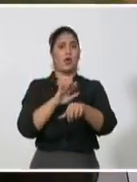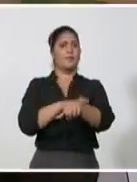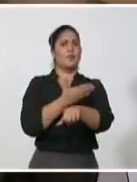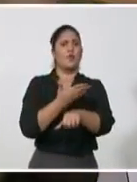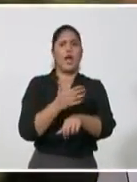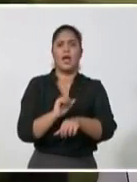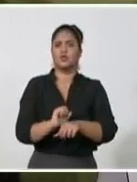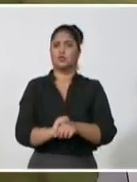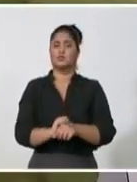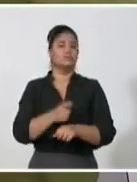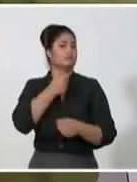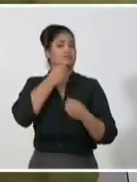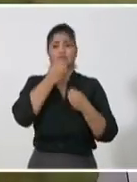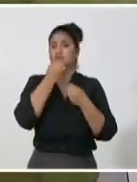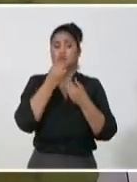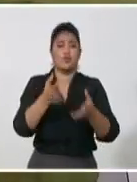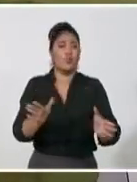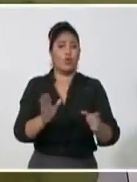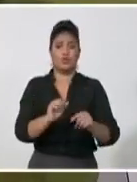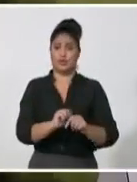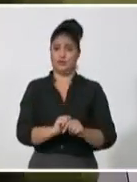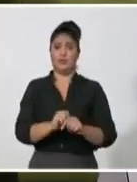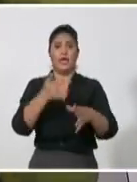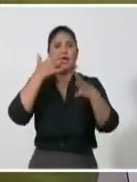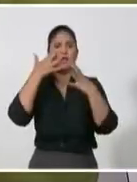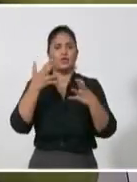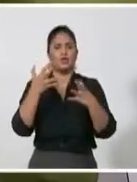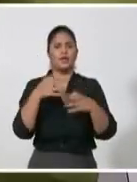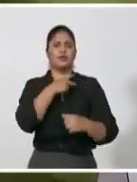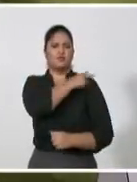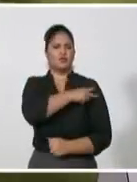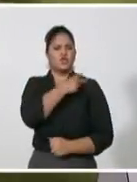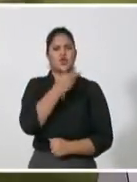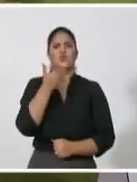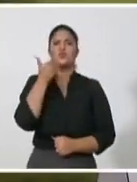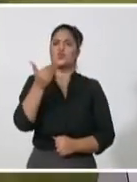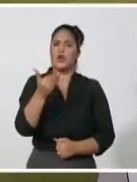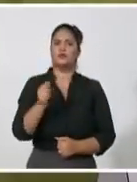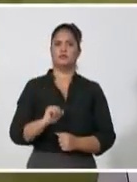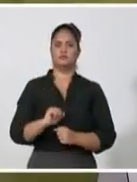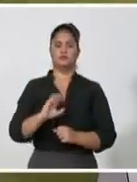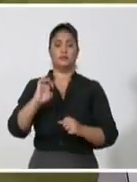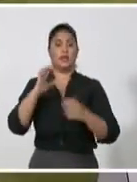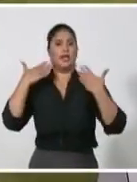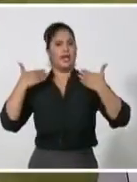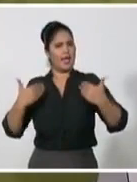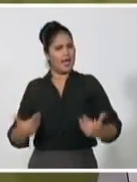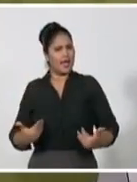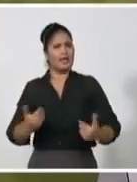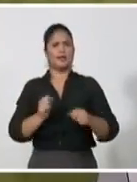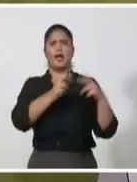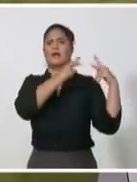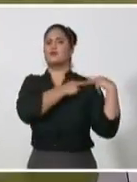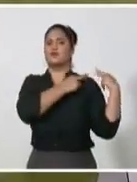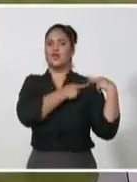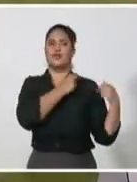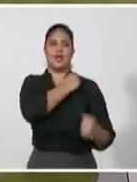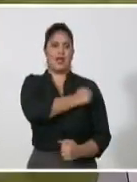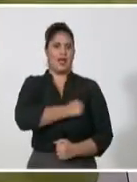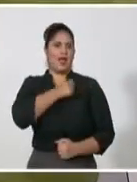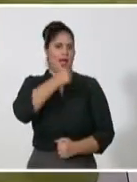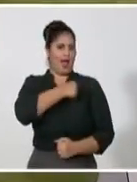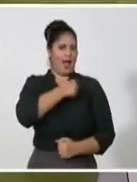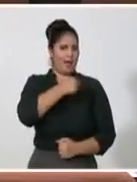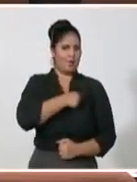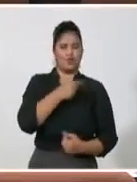va a dejar cuando no esté. Porque lo mismo puede ser por una promoción, por una emoción, pero indiscutiblemente, los cargos todos